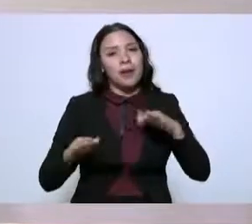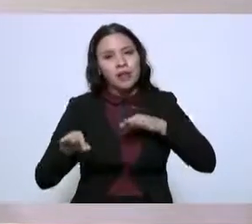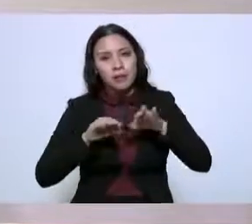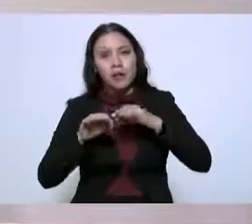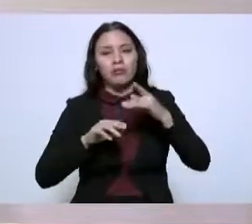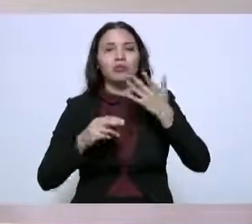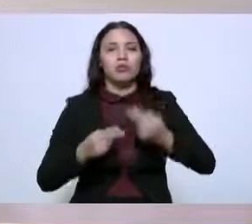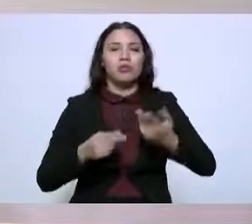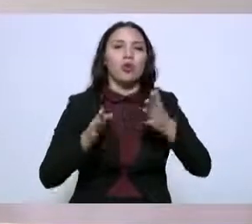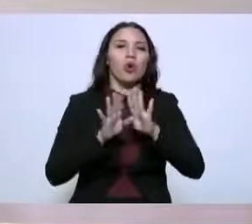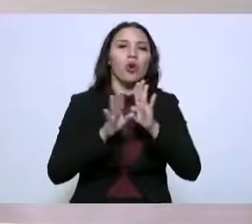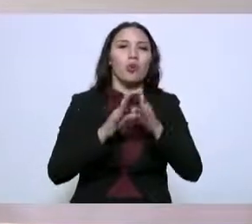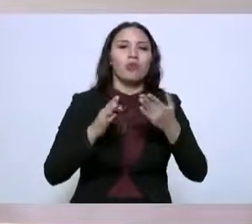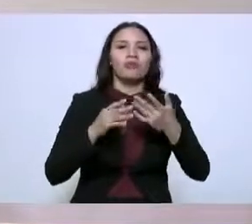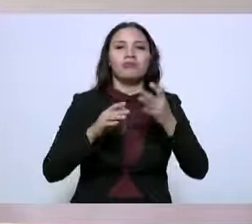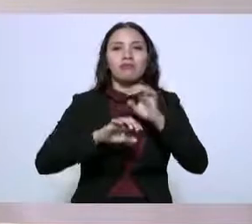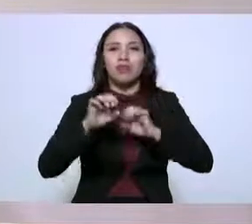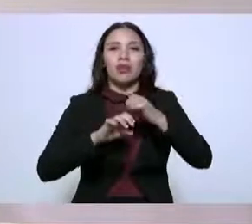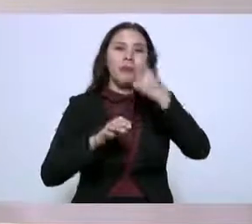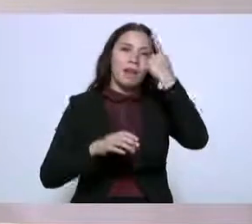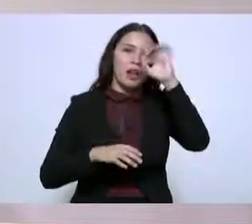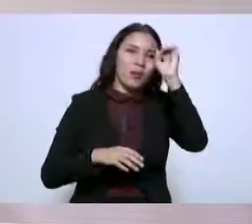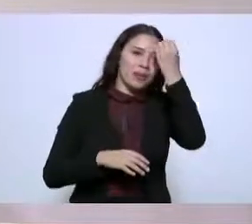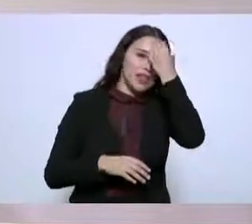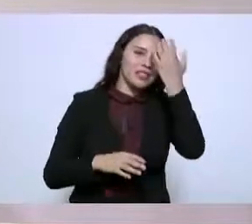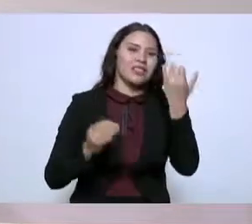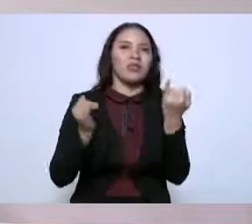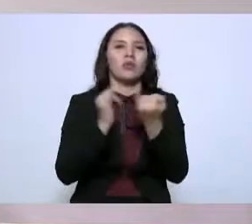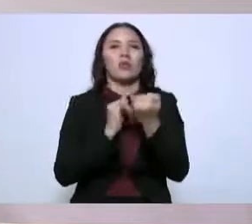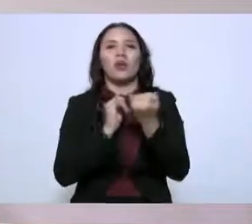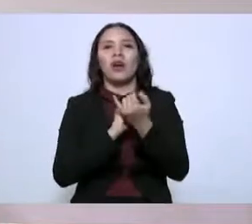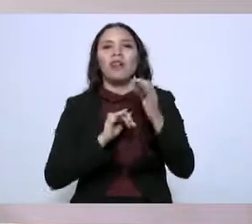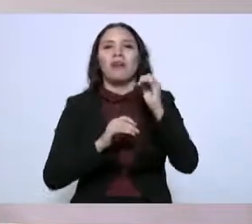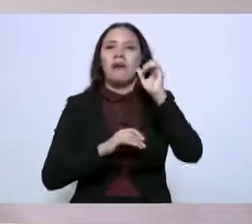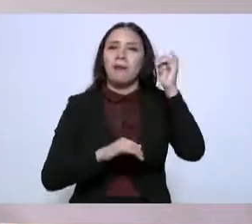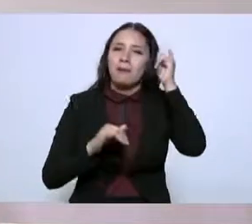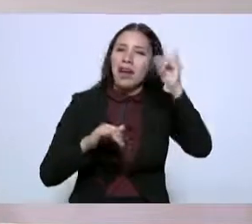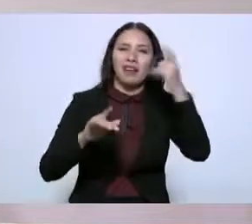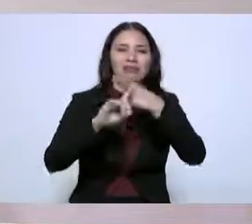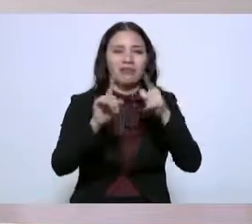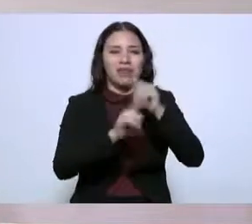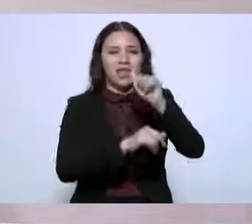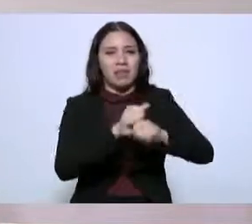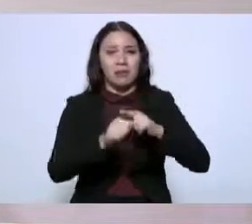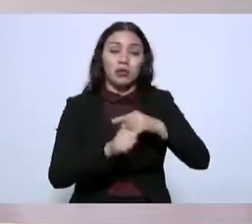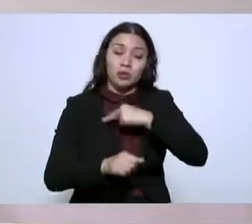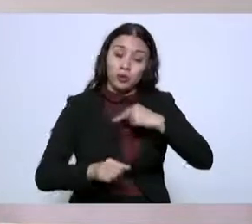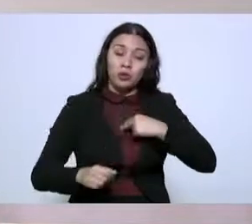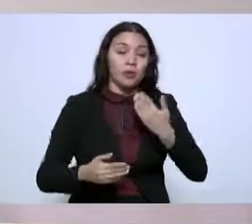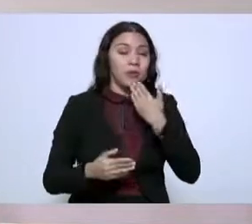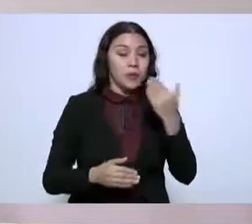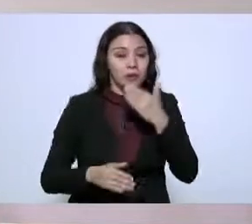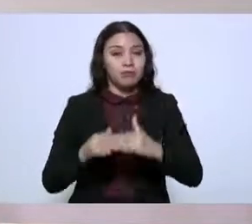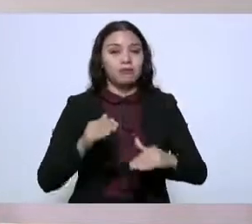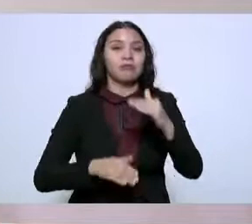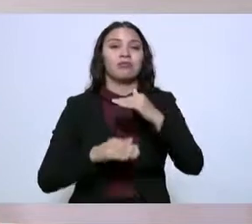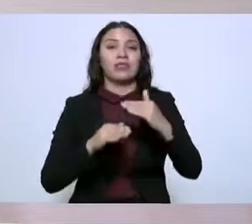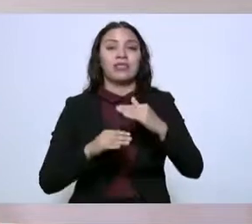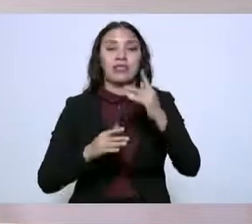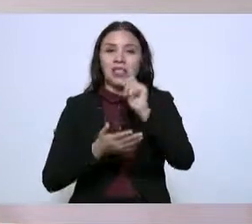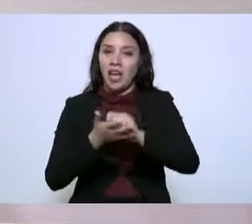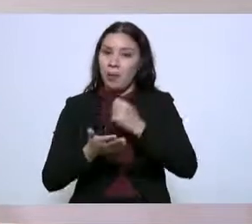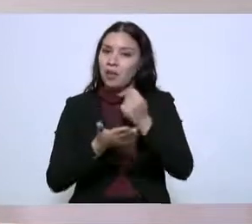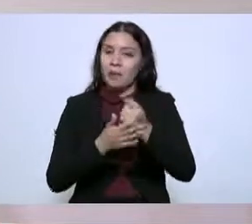estos grandes beneficios de recursos naturales agropecuarios que tenemos, seguimos siendo un productor primario, no